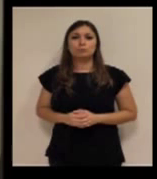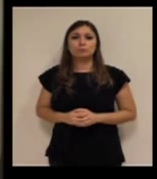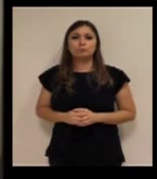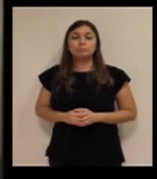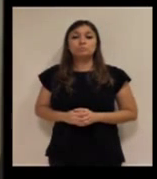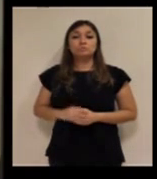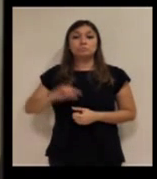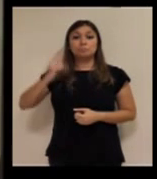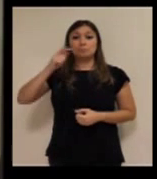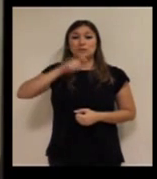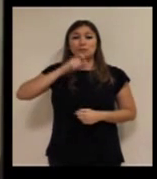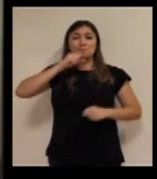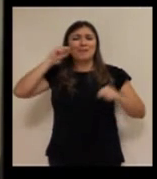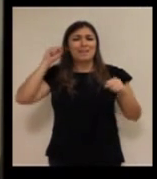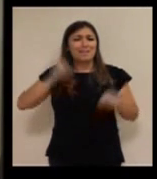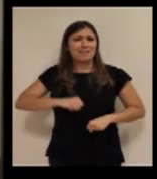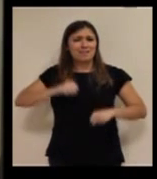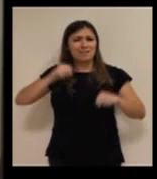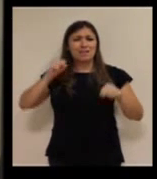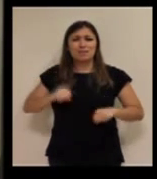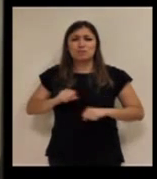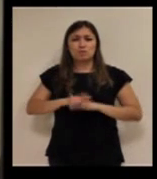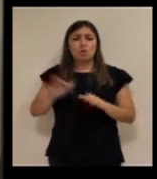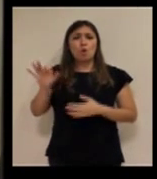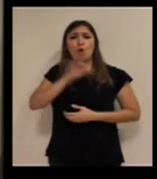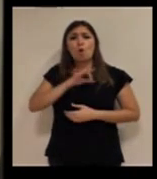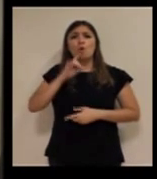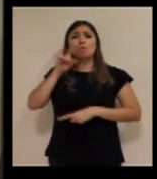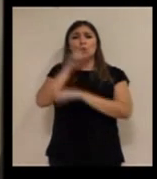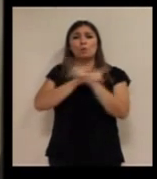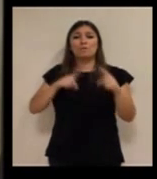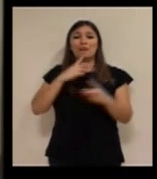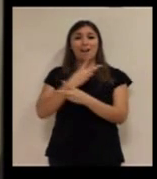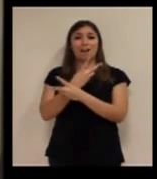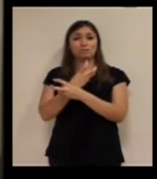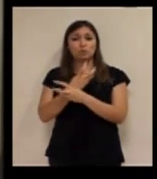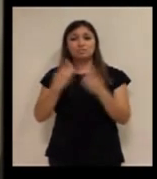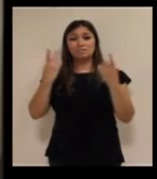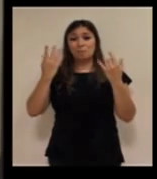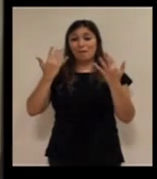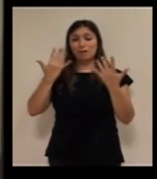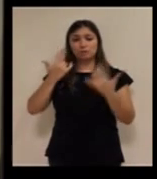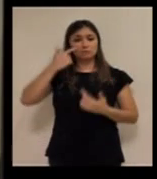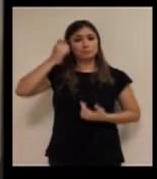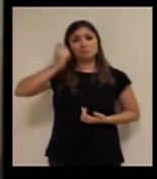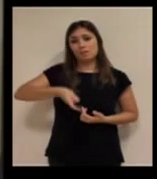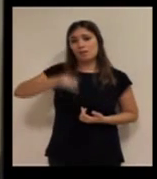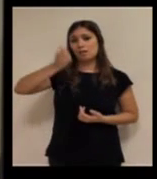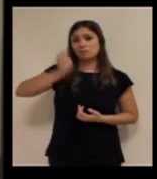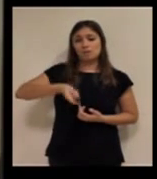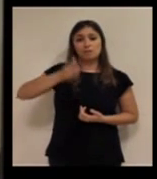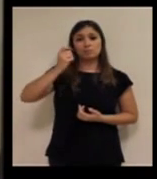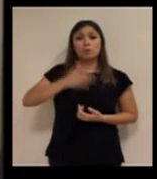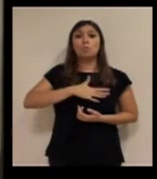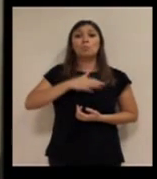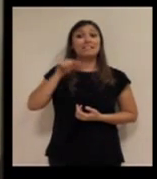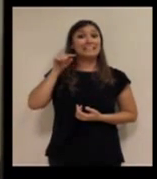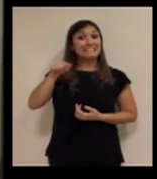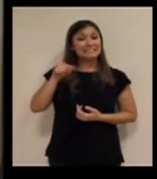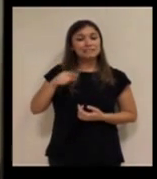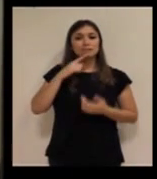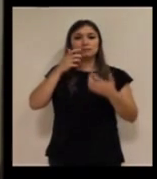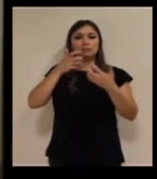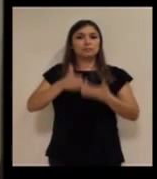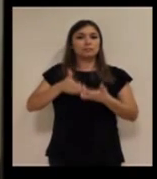sobre todo para personas muy mayores o con ciertos problemas de artrosis en las manos, es muy habitual, quizás sea el